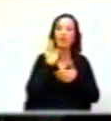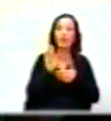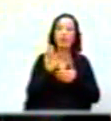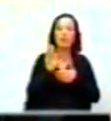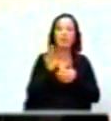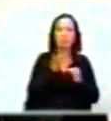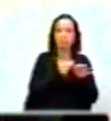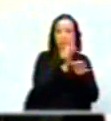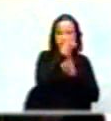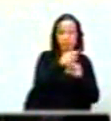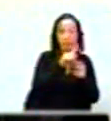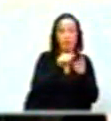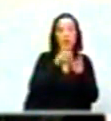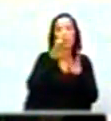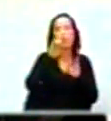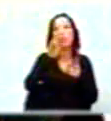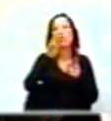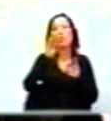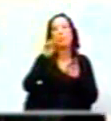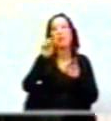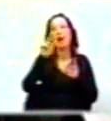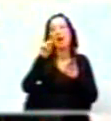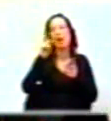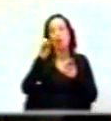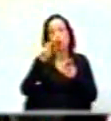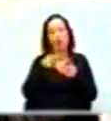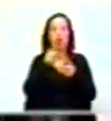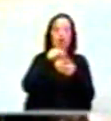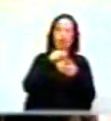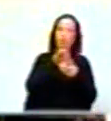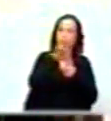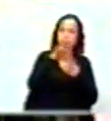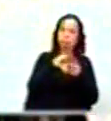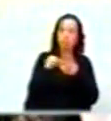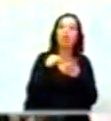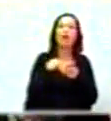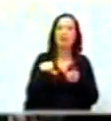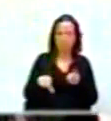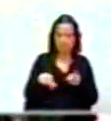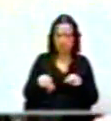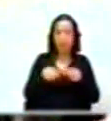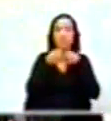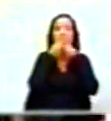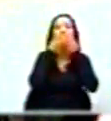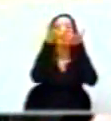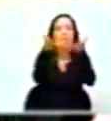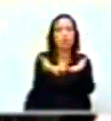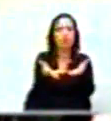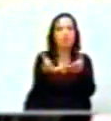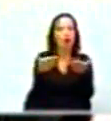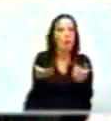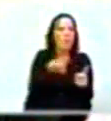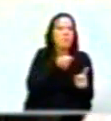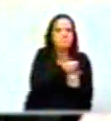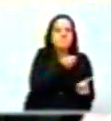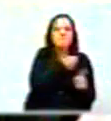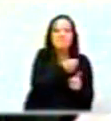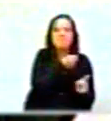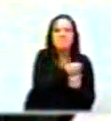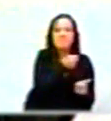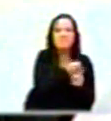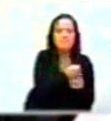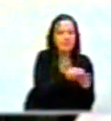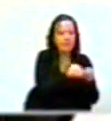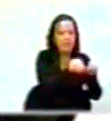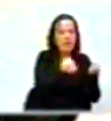y de Curvarado, donde claramente aquí hubo también denuncias sobre cómo se presionaron y cómo tierras de